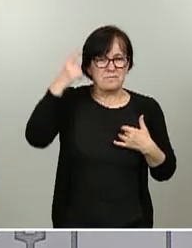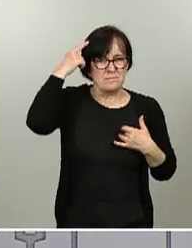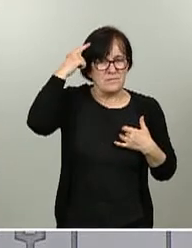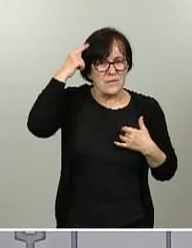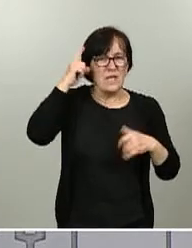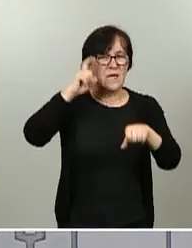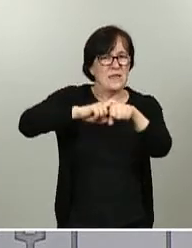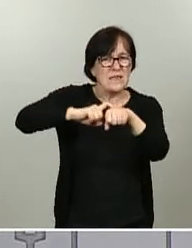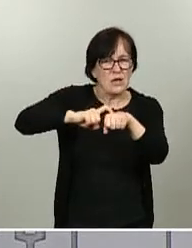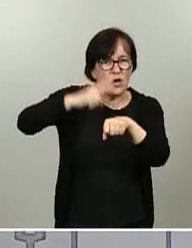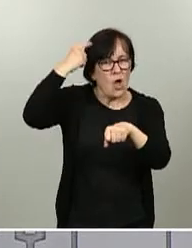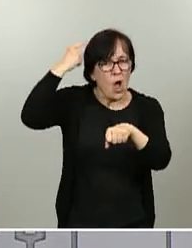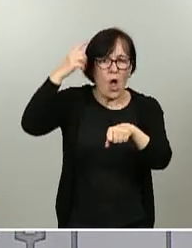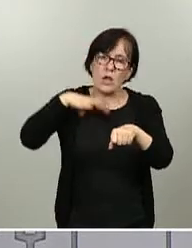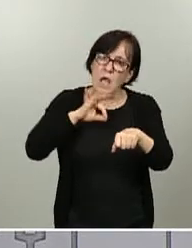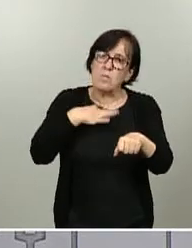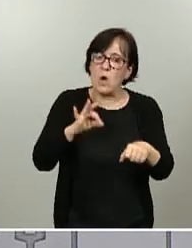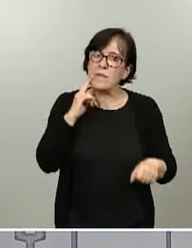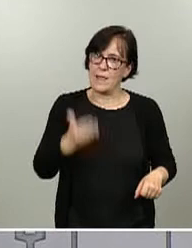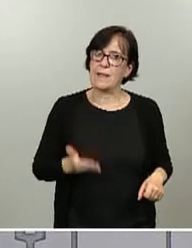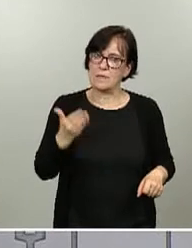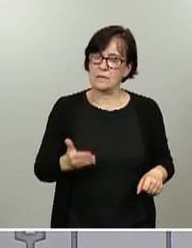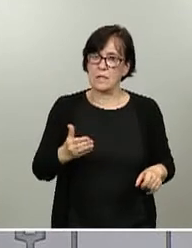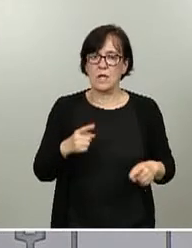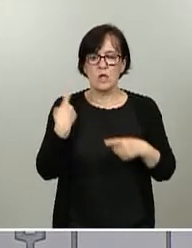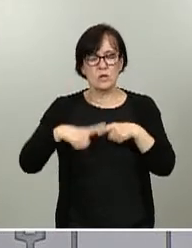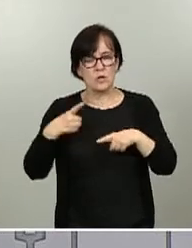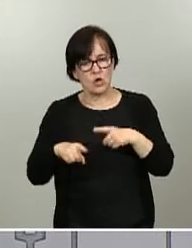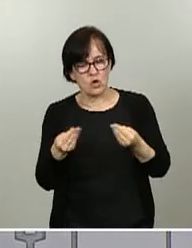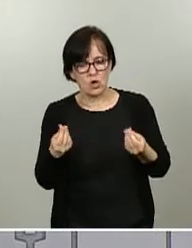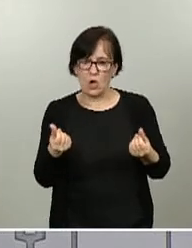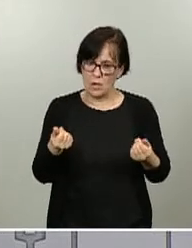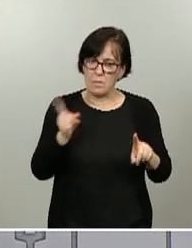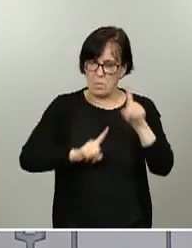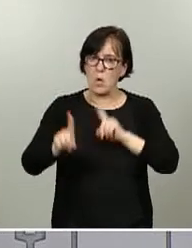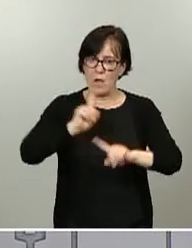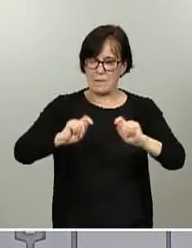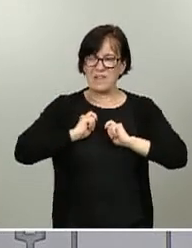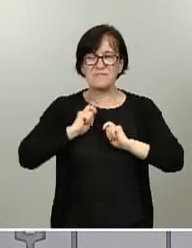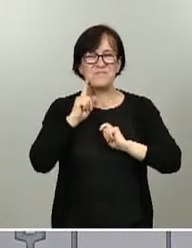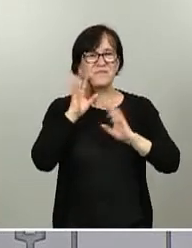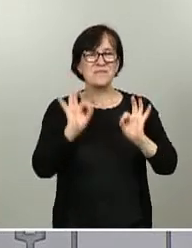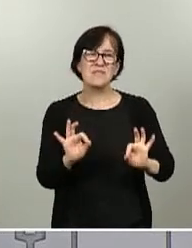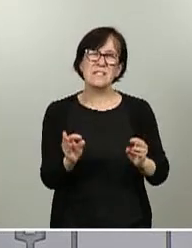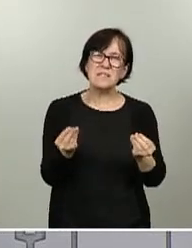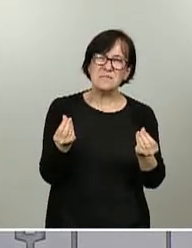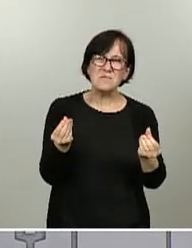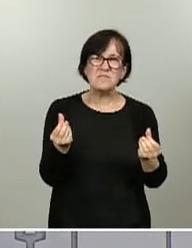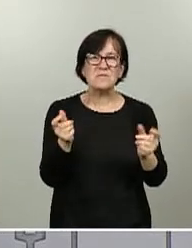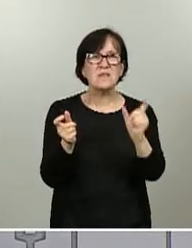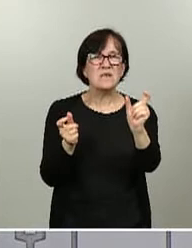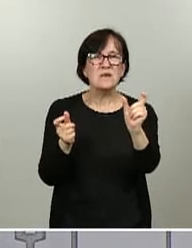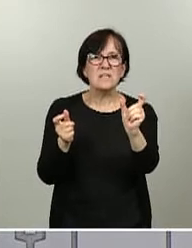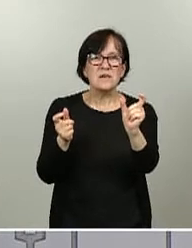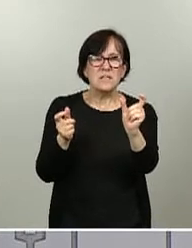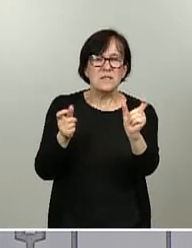un poco más grave, llegando a cuadros, no sé exactamente si el término es psicopáticos, pero sí